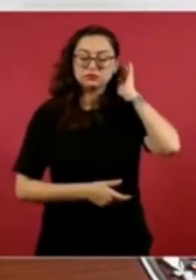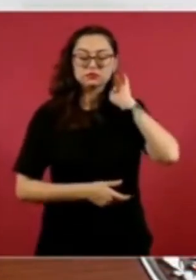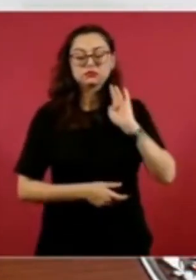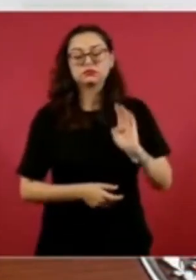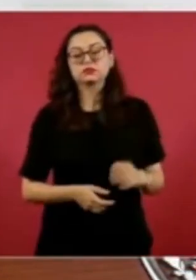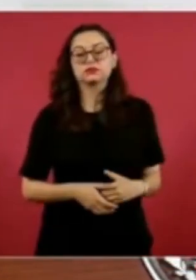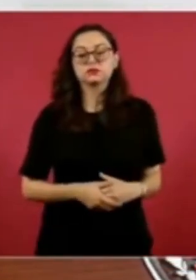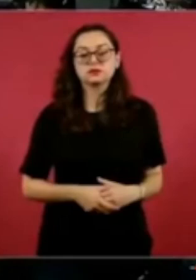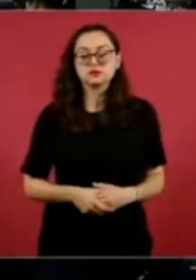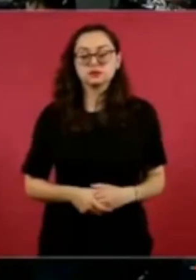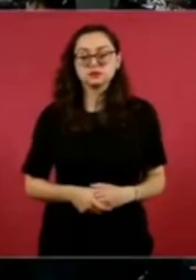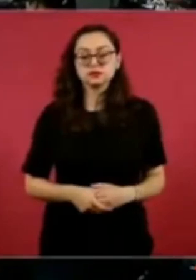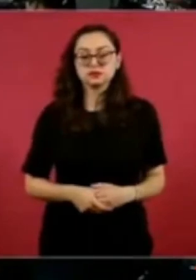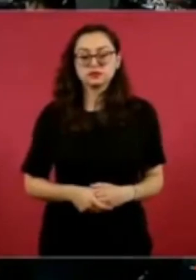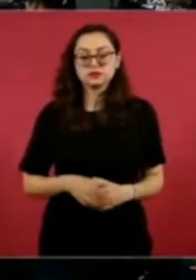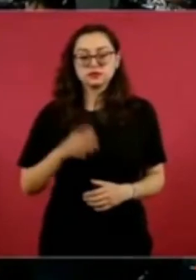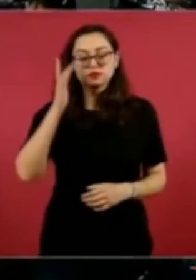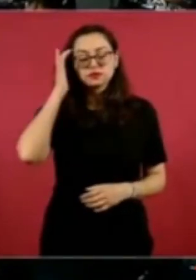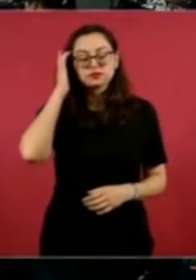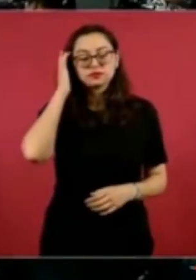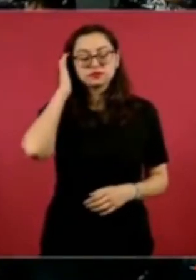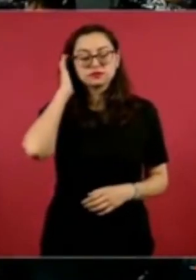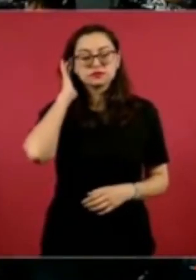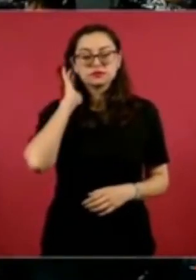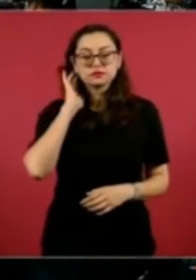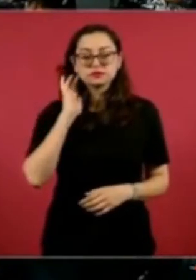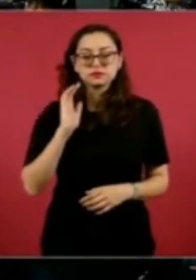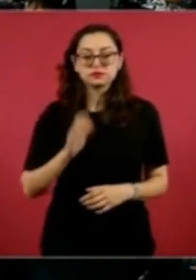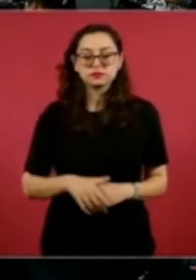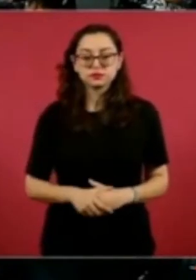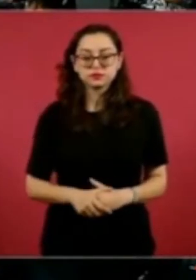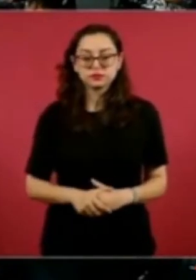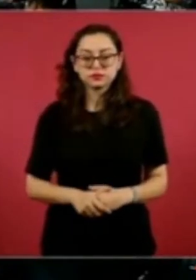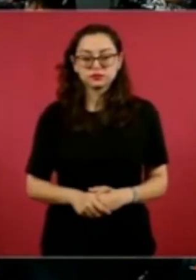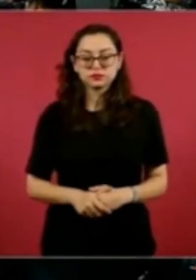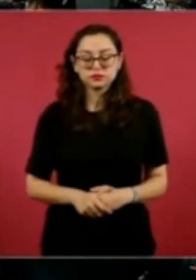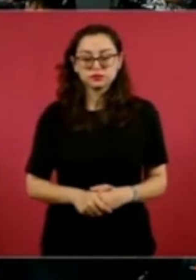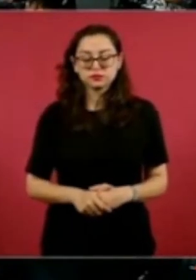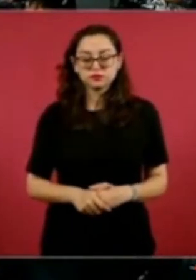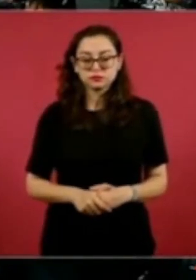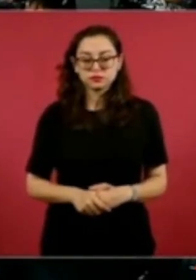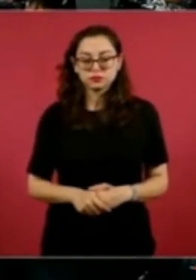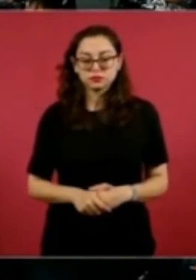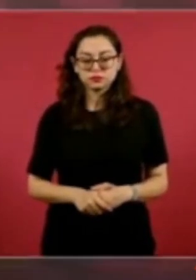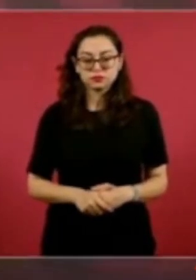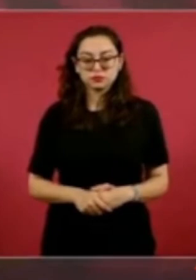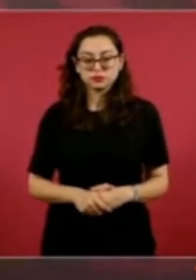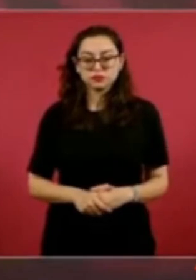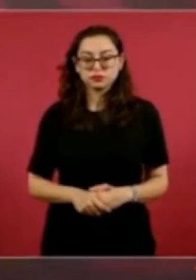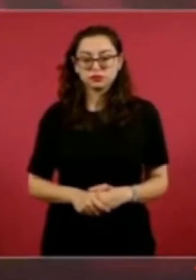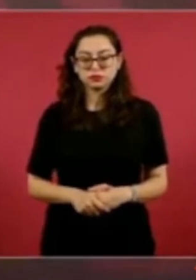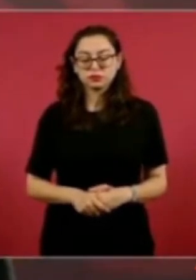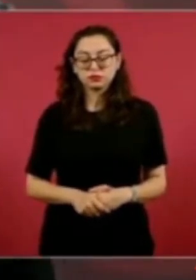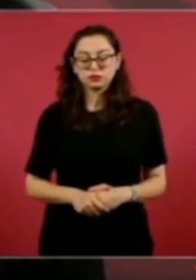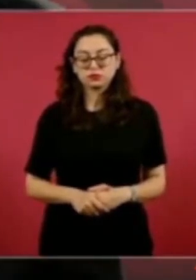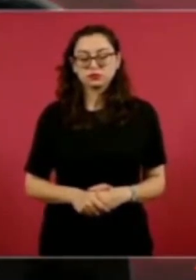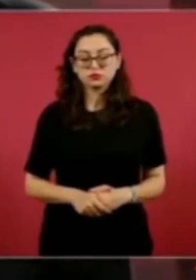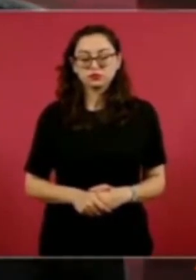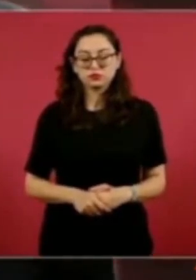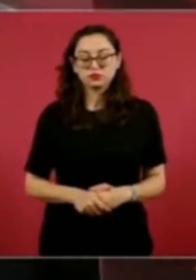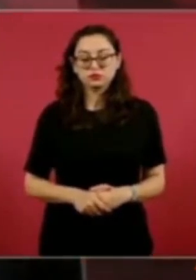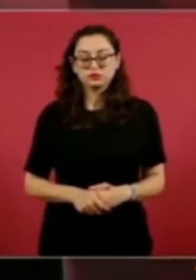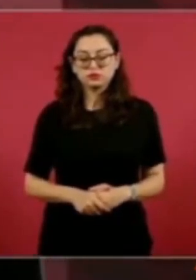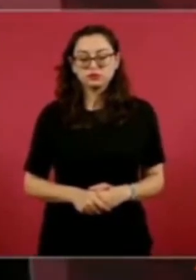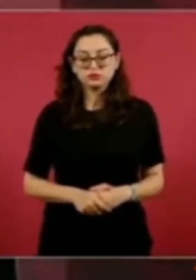no se deben de sentir bien internamente